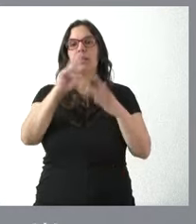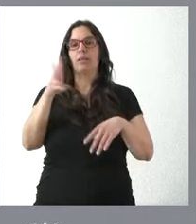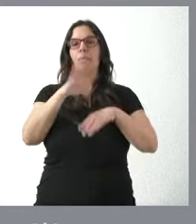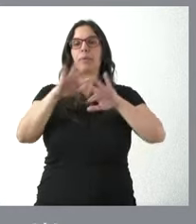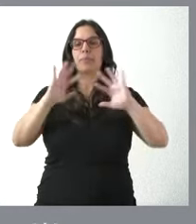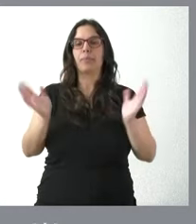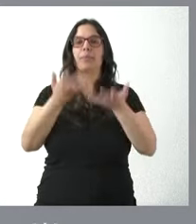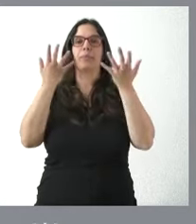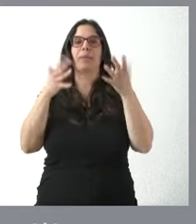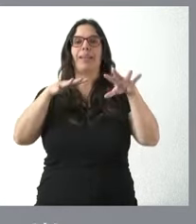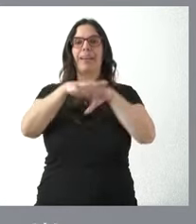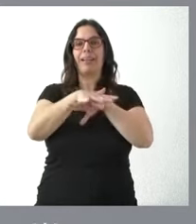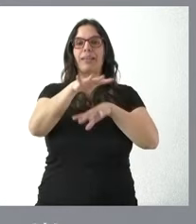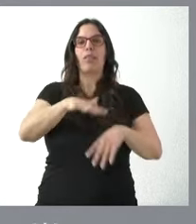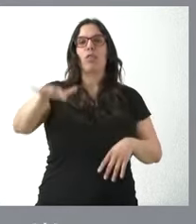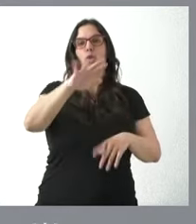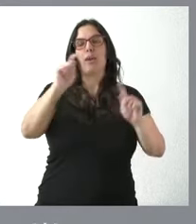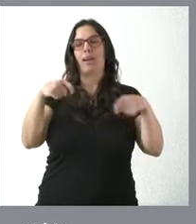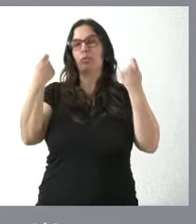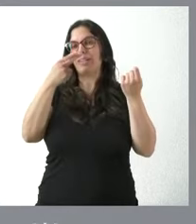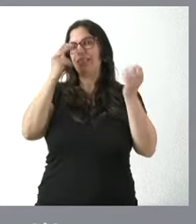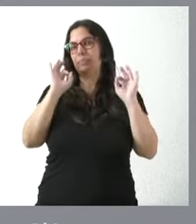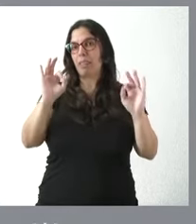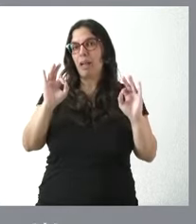impulsar la red de zonas naturales de interés especial.